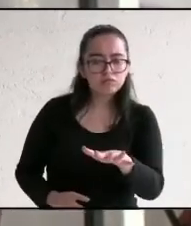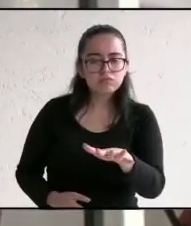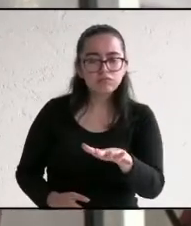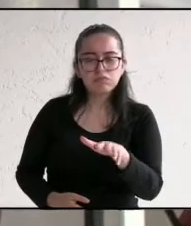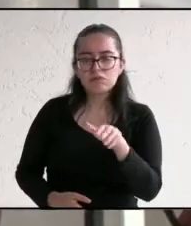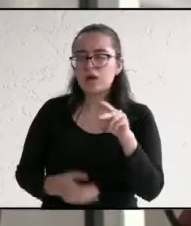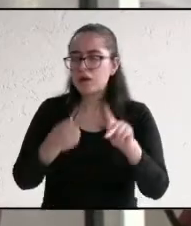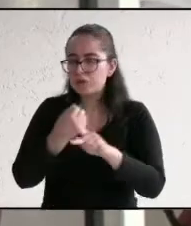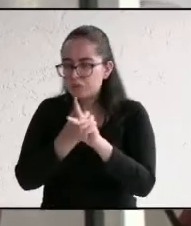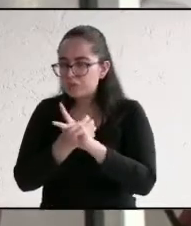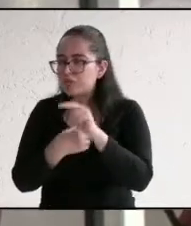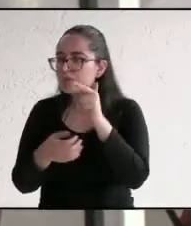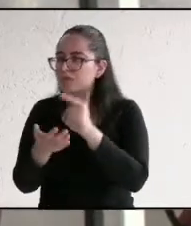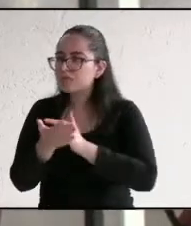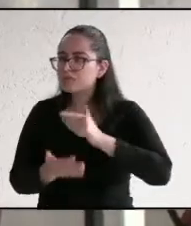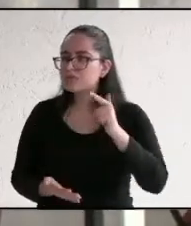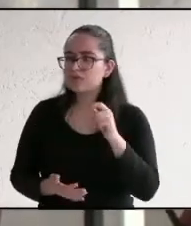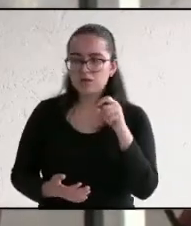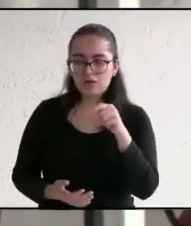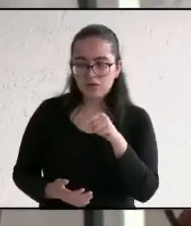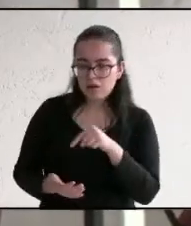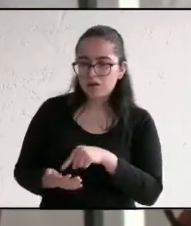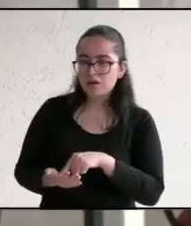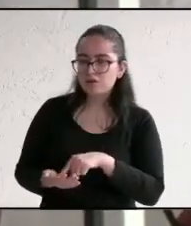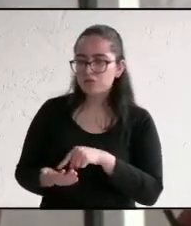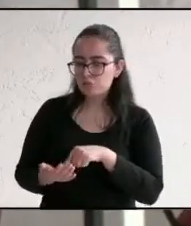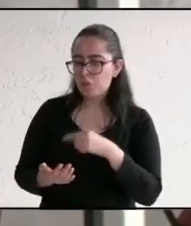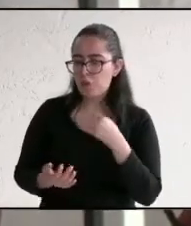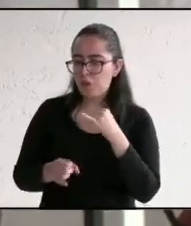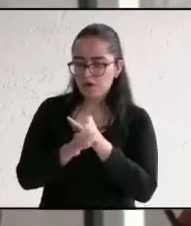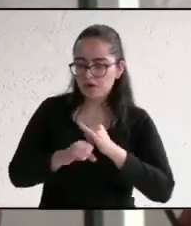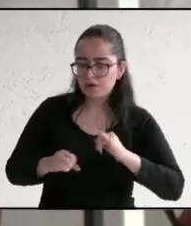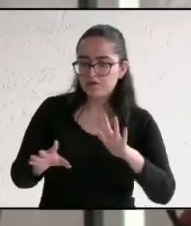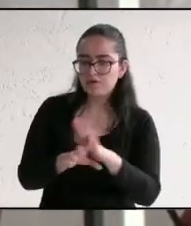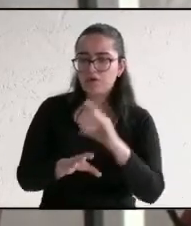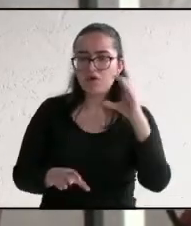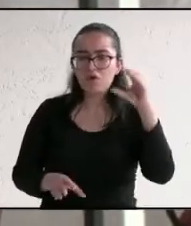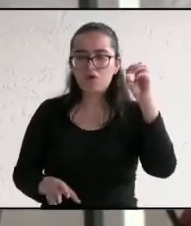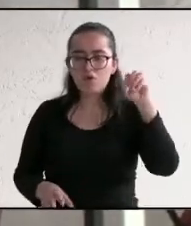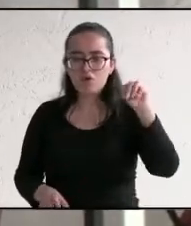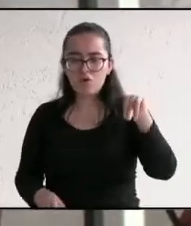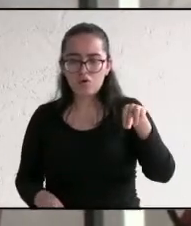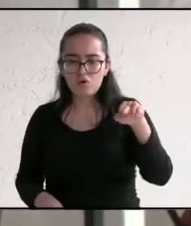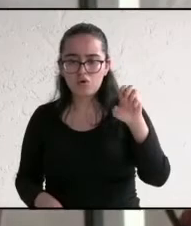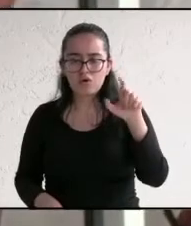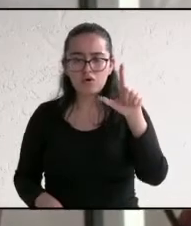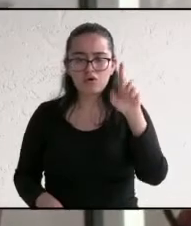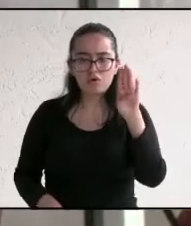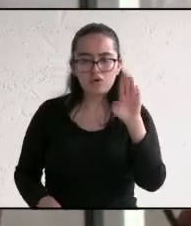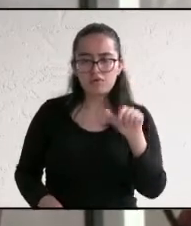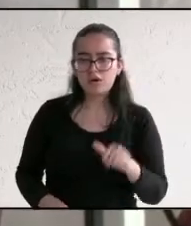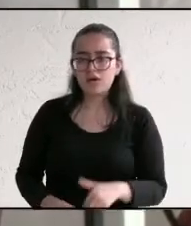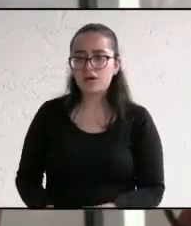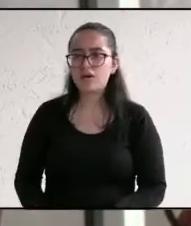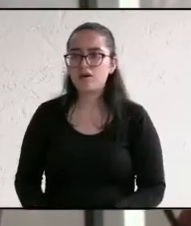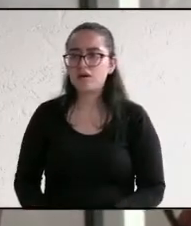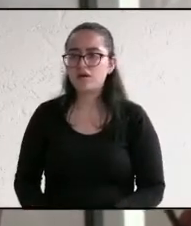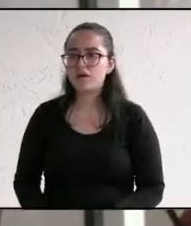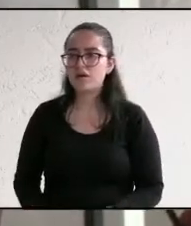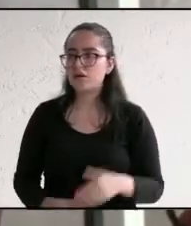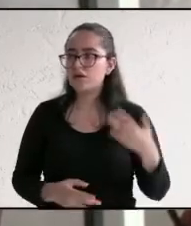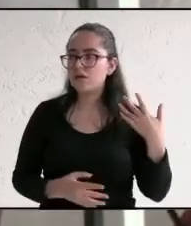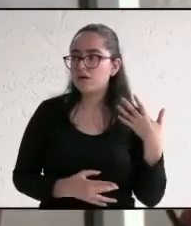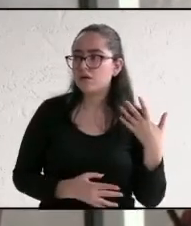Entonces, aquí tengo alguna información sobre el Coneval, que desde administraciones de aquí el señor Carlos Retureta,